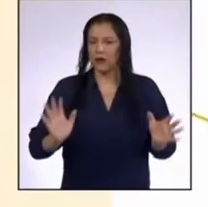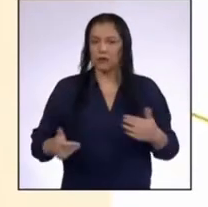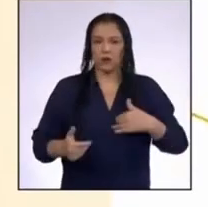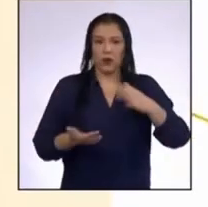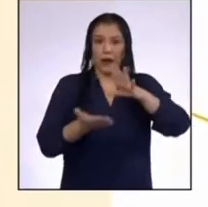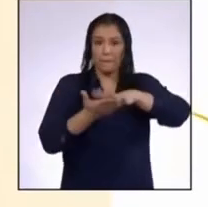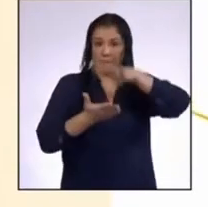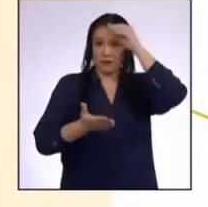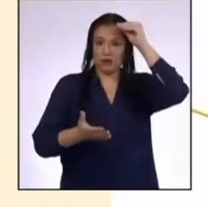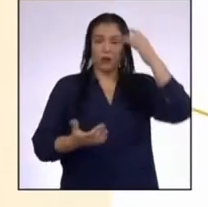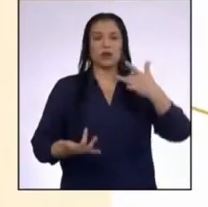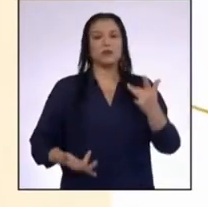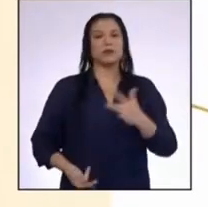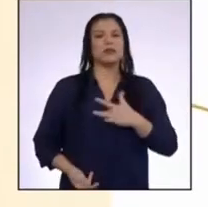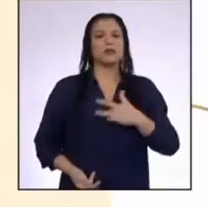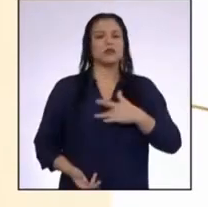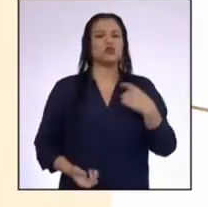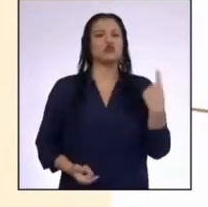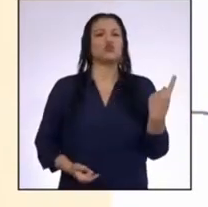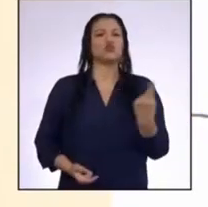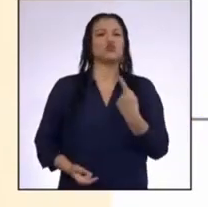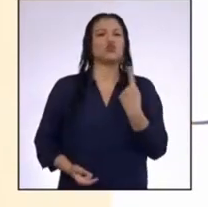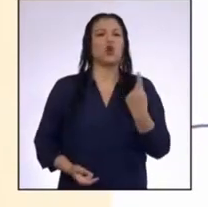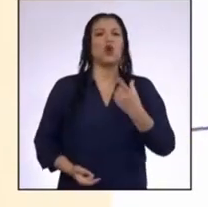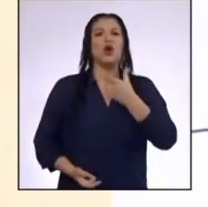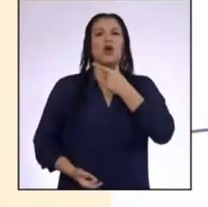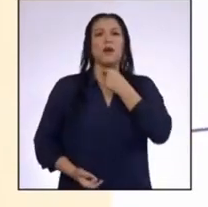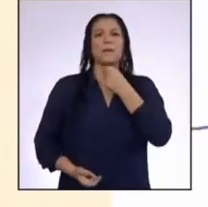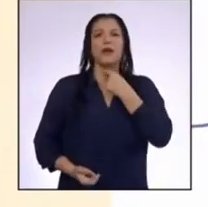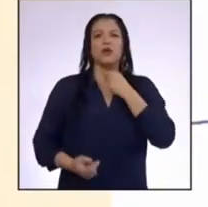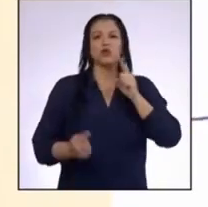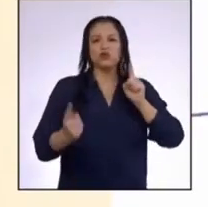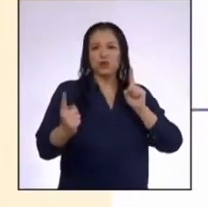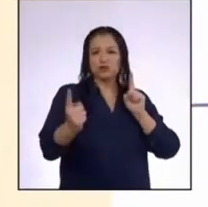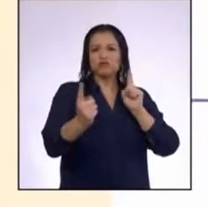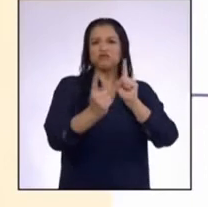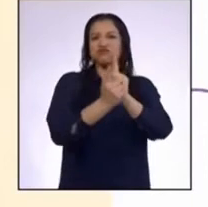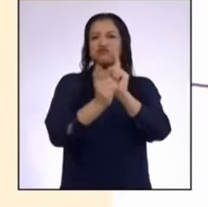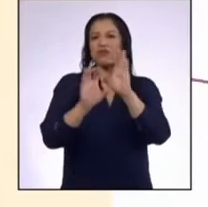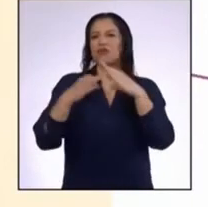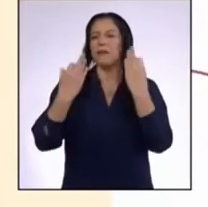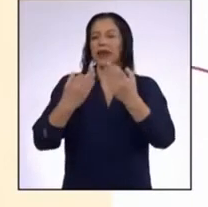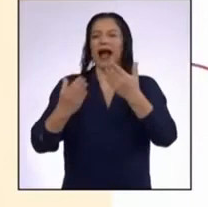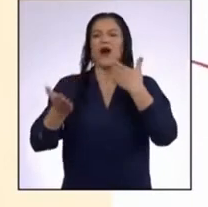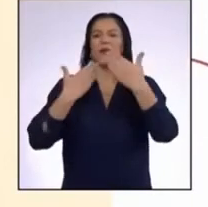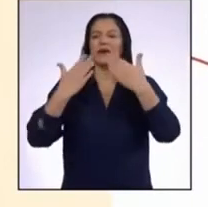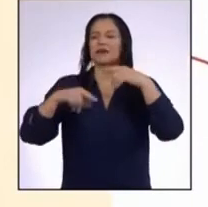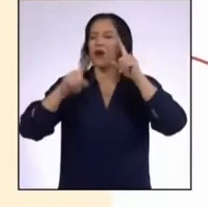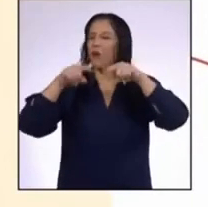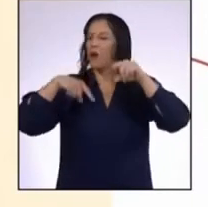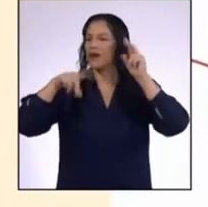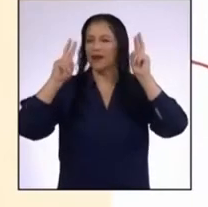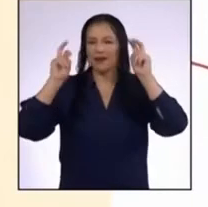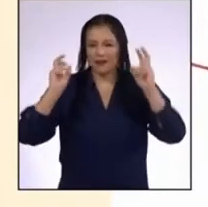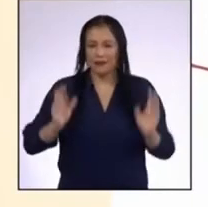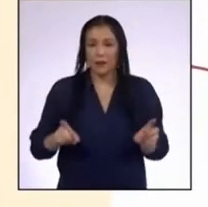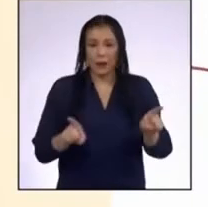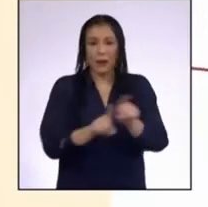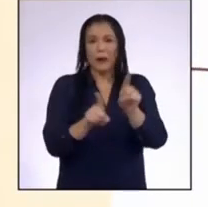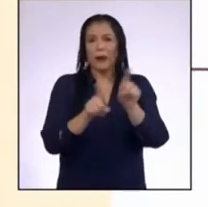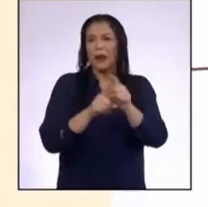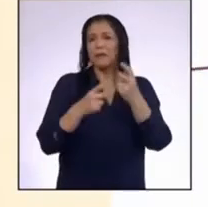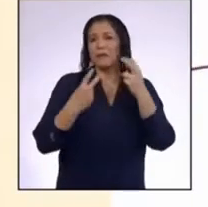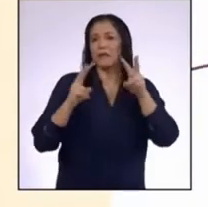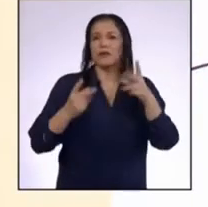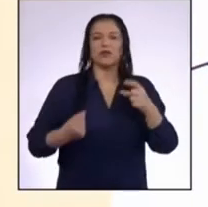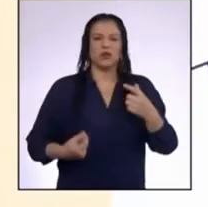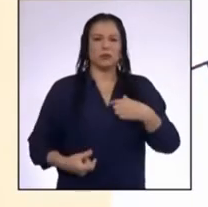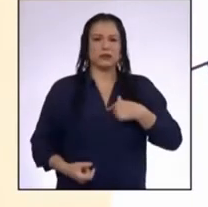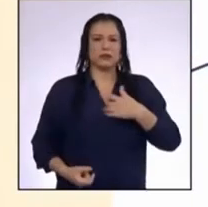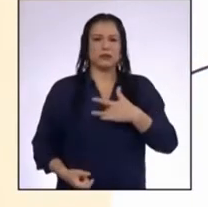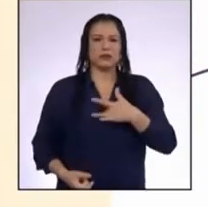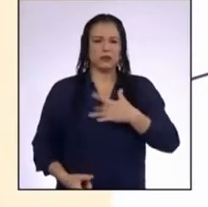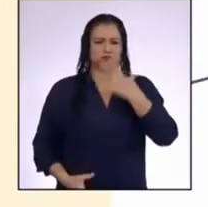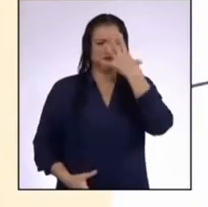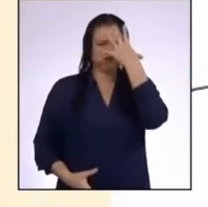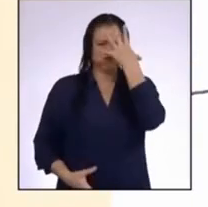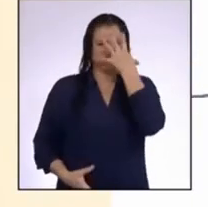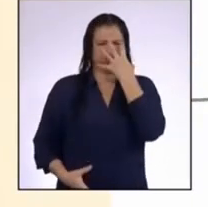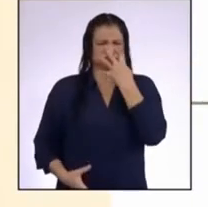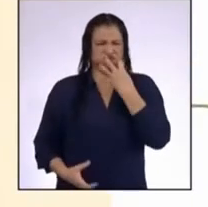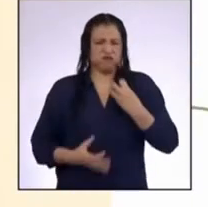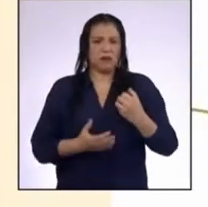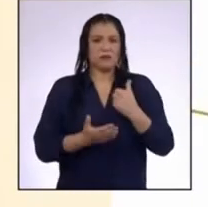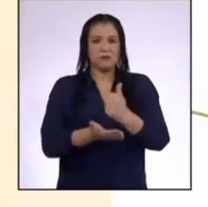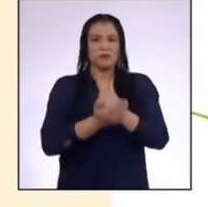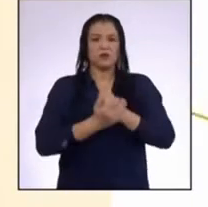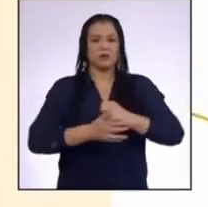he aprendido que cuando me siento solo Me gusta mucho acercarme a mi familia, conversar de cualquier cosa También he visto que cuando estoy enojado Me ayuda